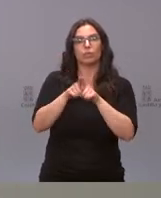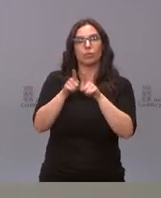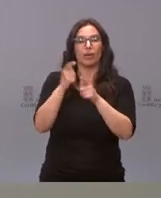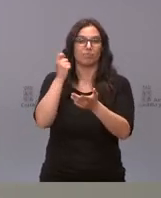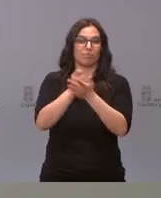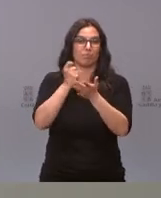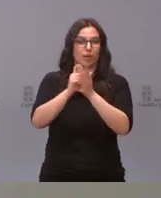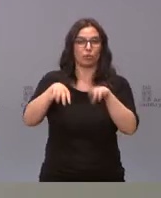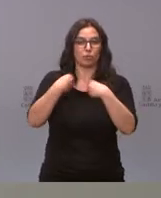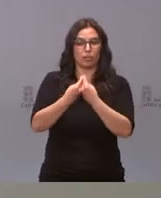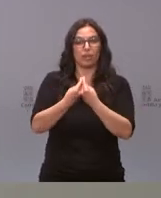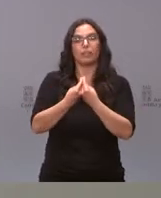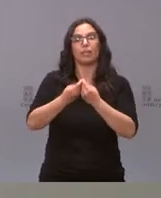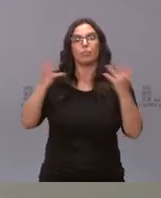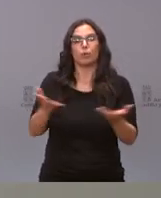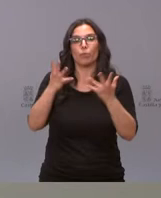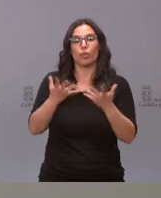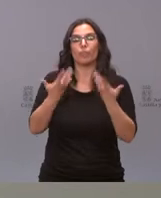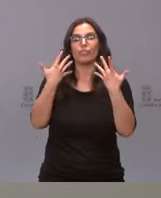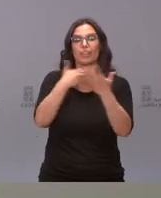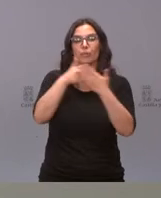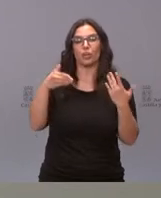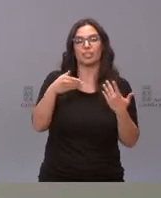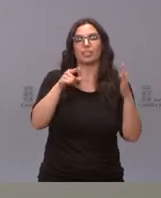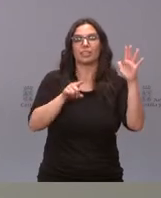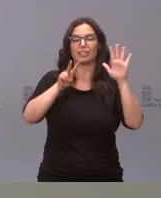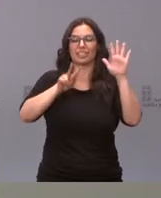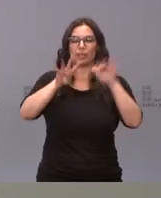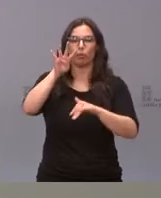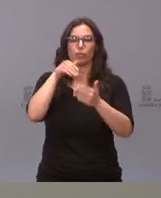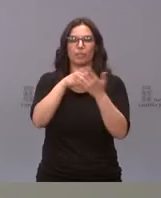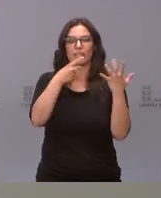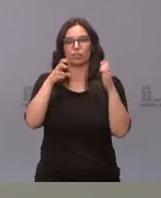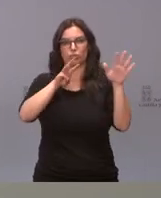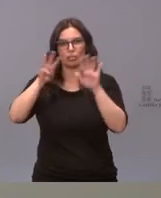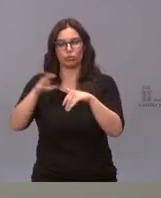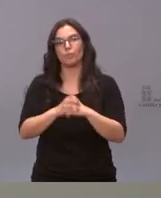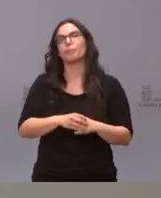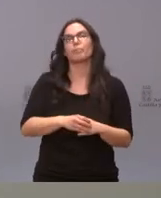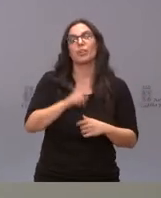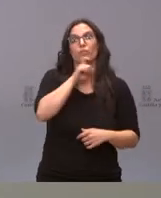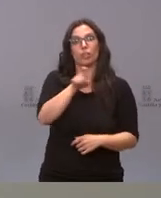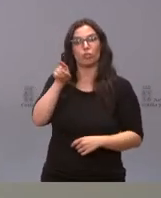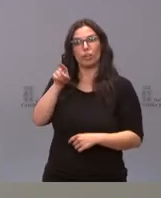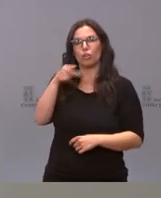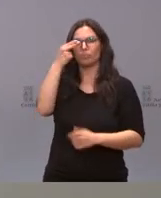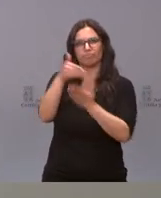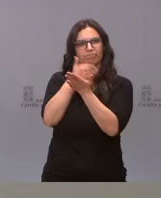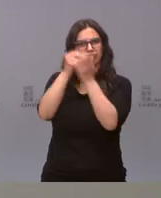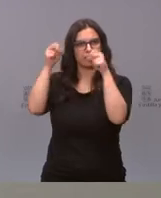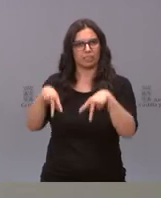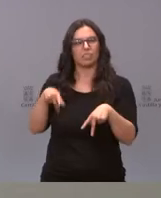total de esa promoción, que es de 10.074.388. La Fundación Videburgos es una fundación sin ánimo de lucro,